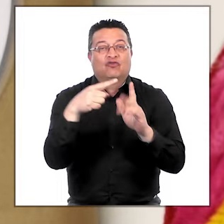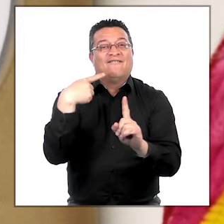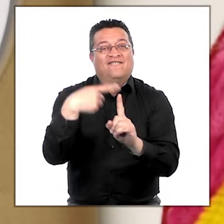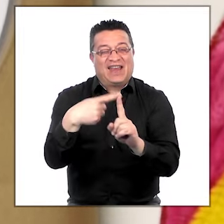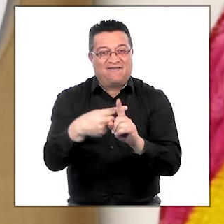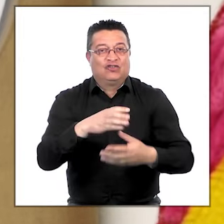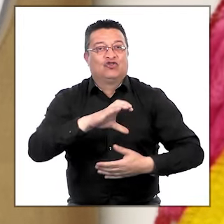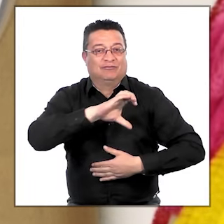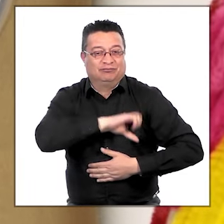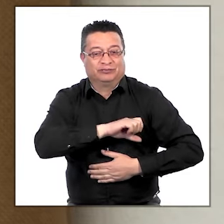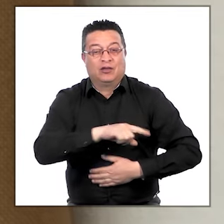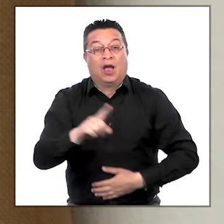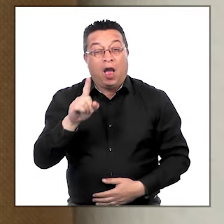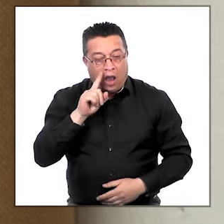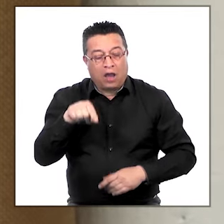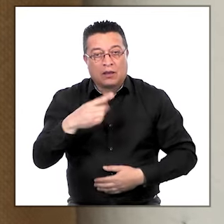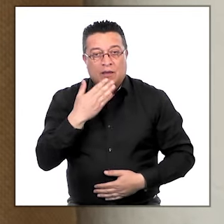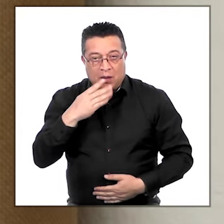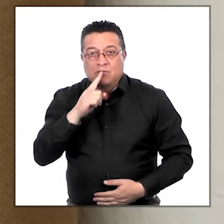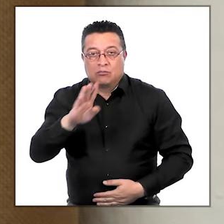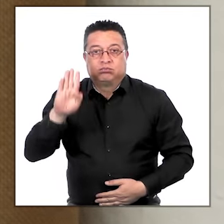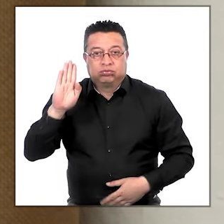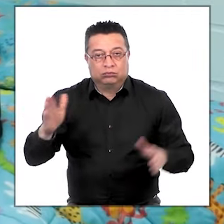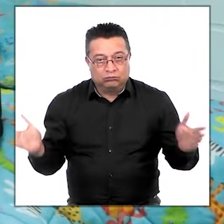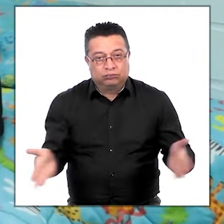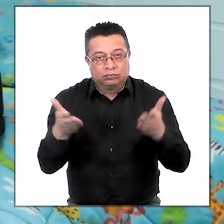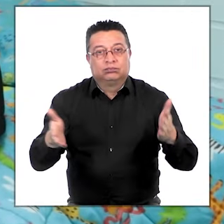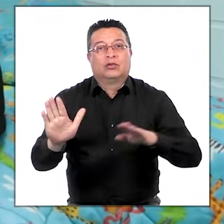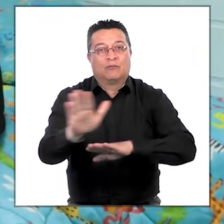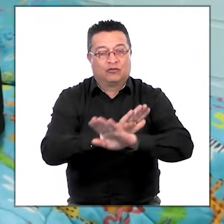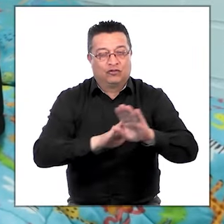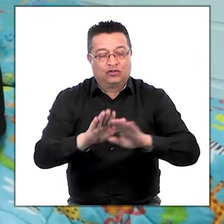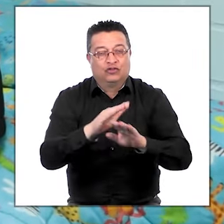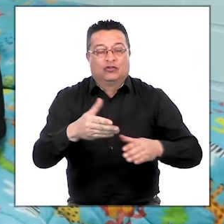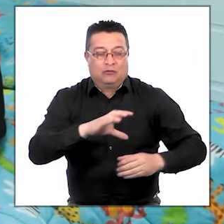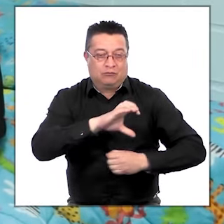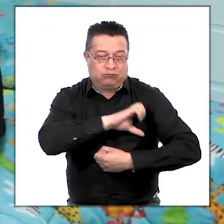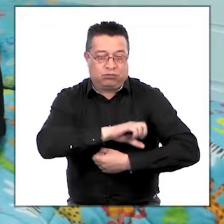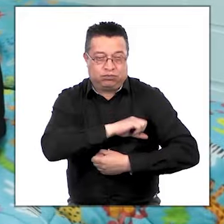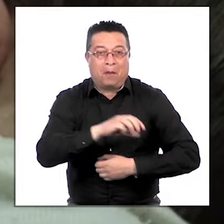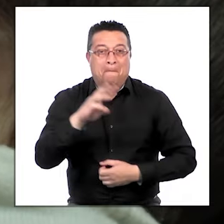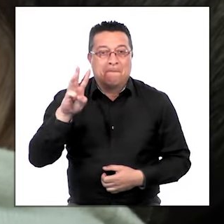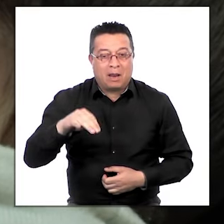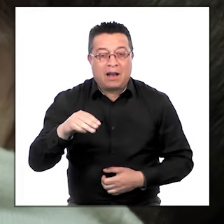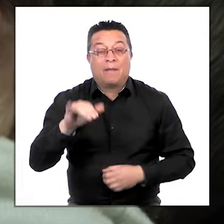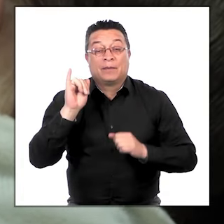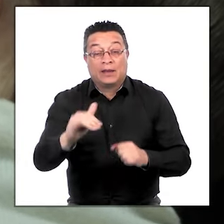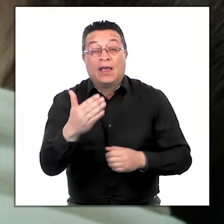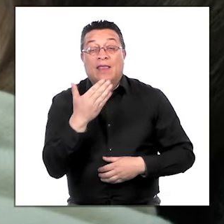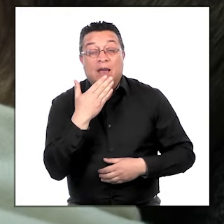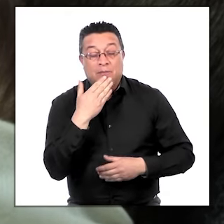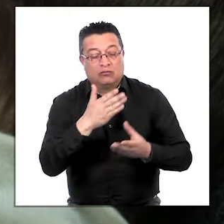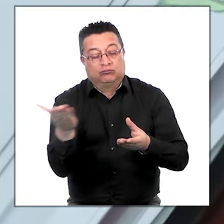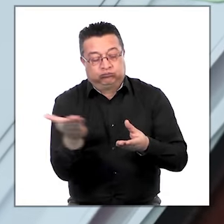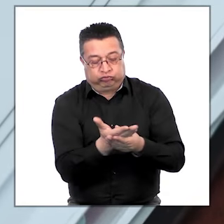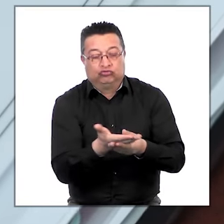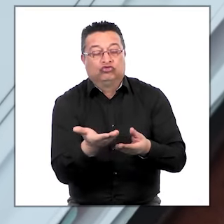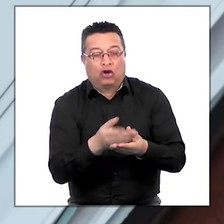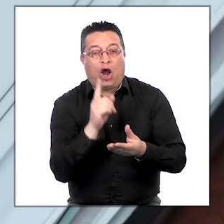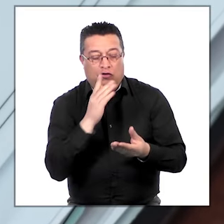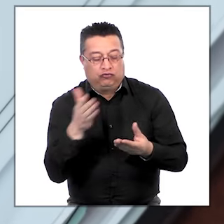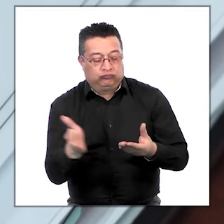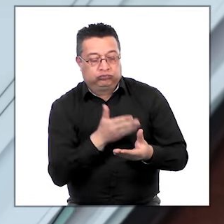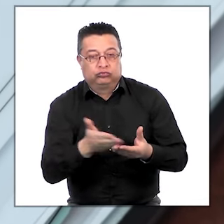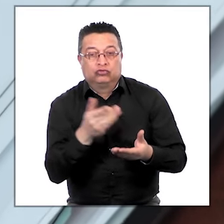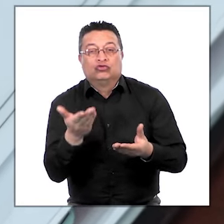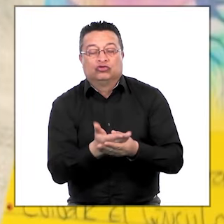lactancia. Tenemos también un compromiso del fomento y la protección de la lactancia materna. Y tenemos un portafolio sobre este tema